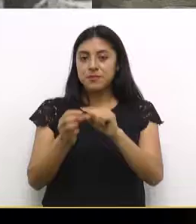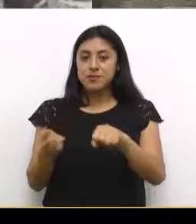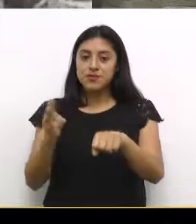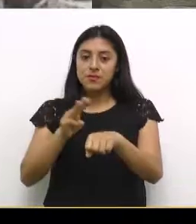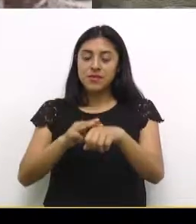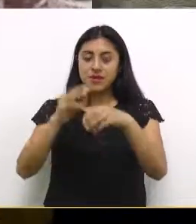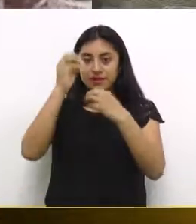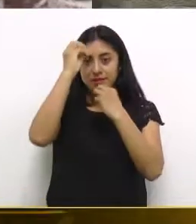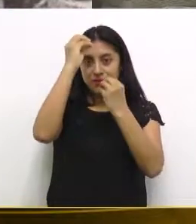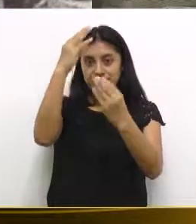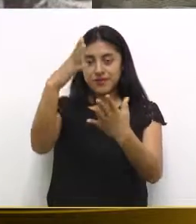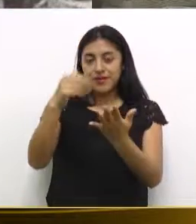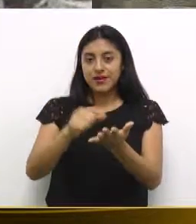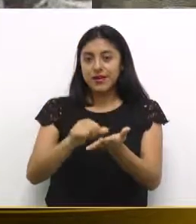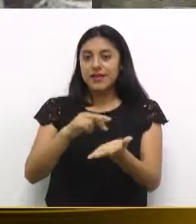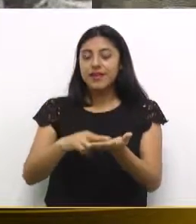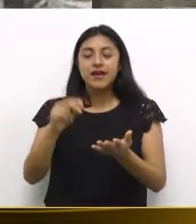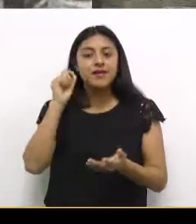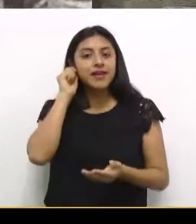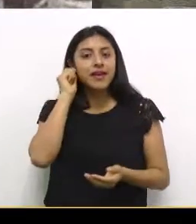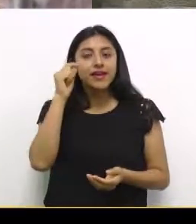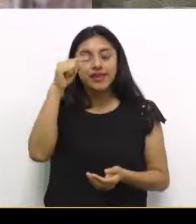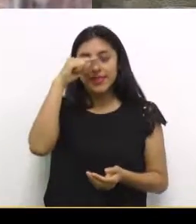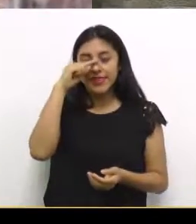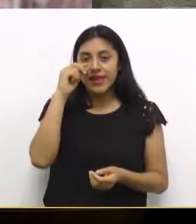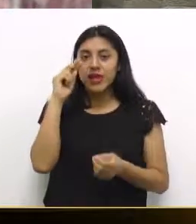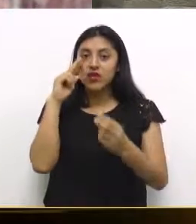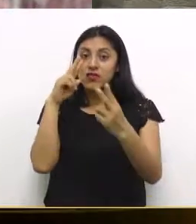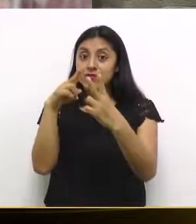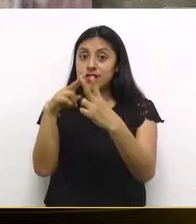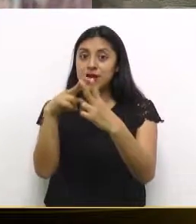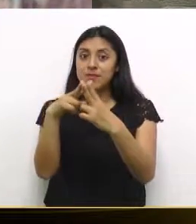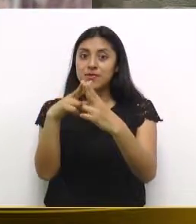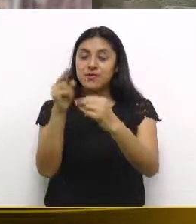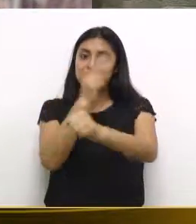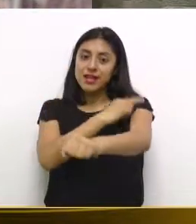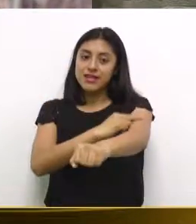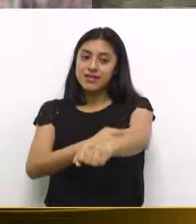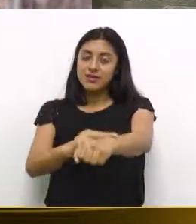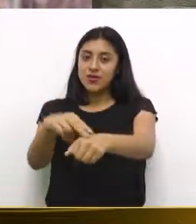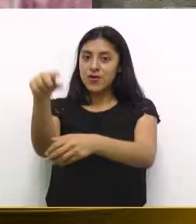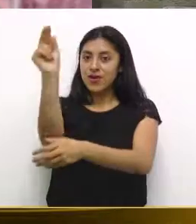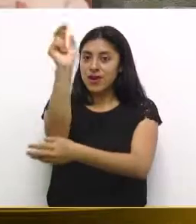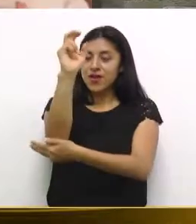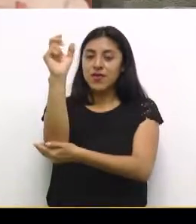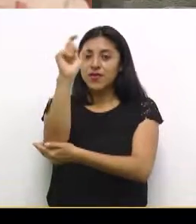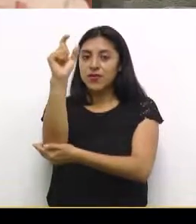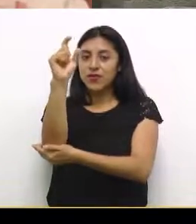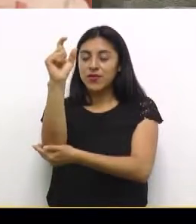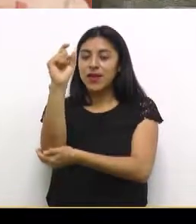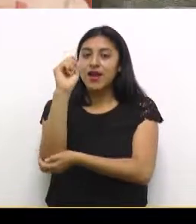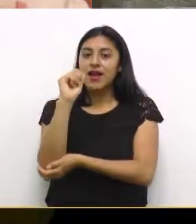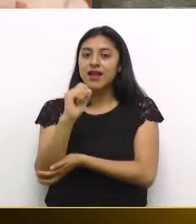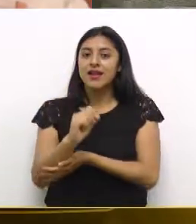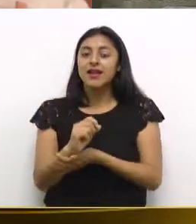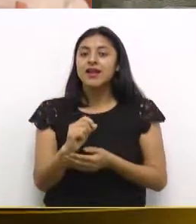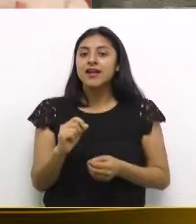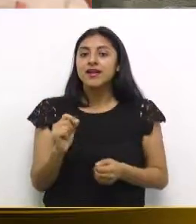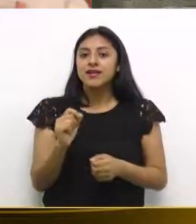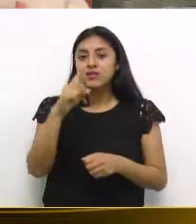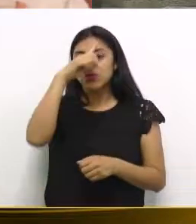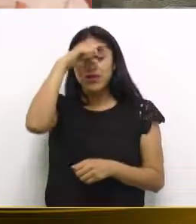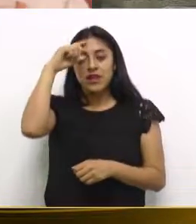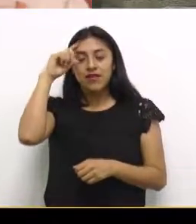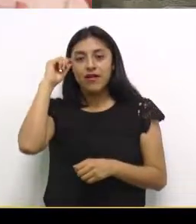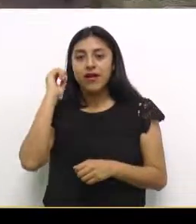Seguimos con más en InfoRenap GT y entramos a nuestra sección cultural. Fue reconocido por su talento, creatividad e innovación en la